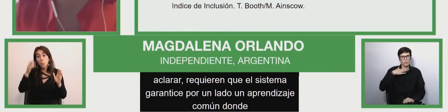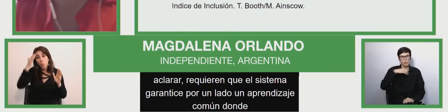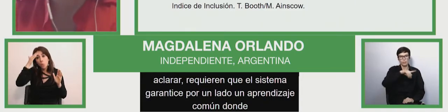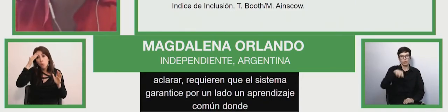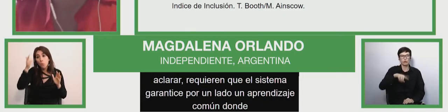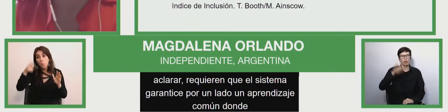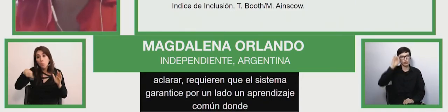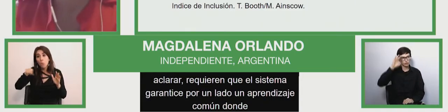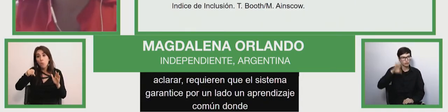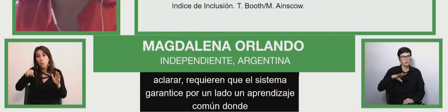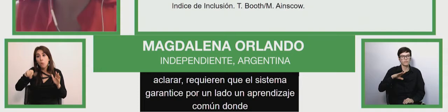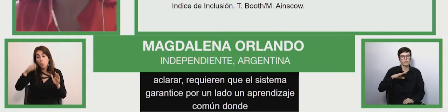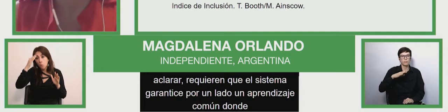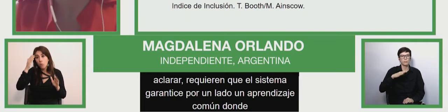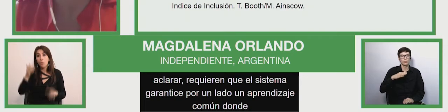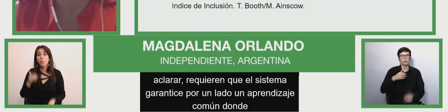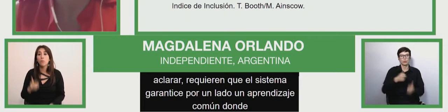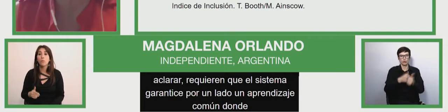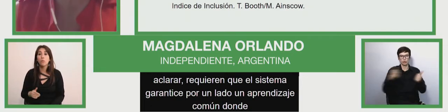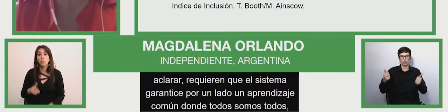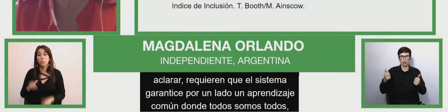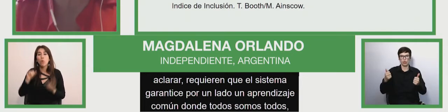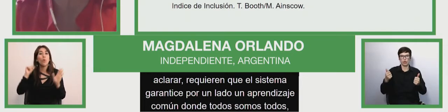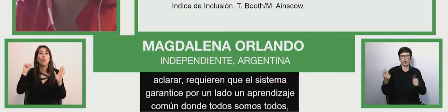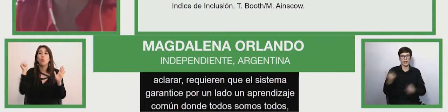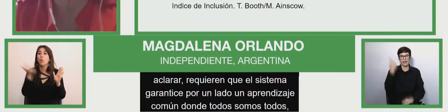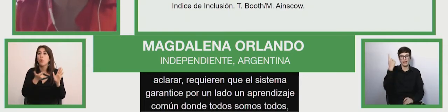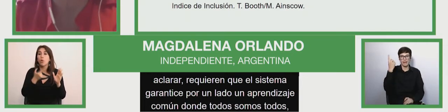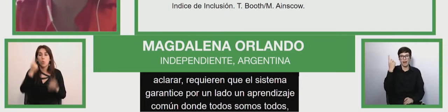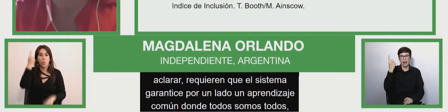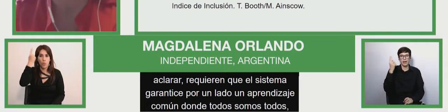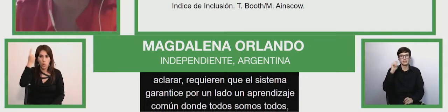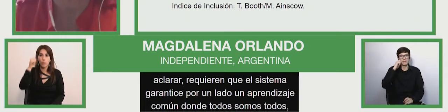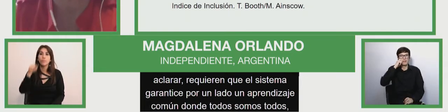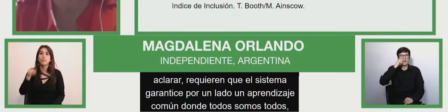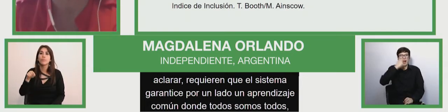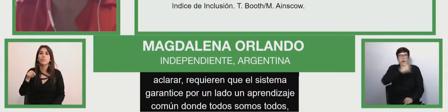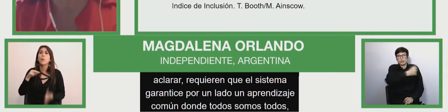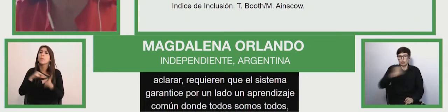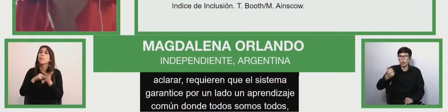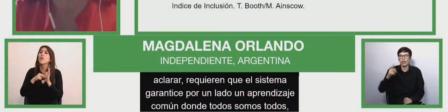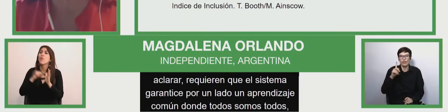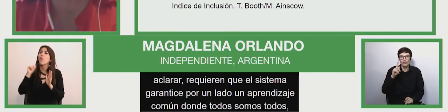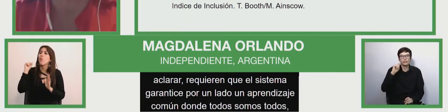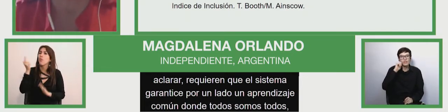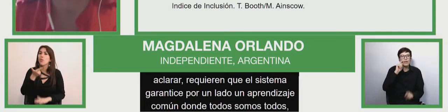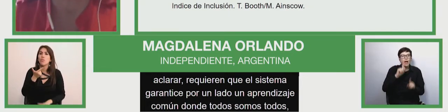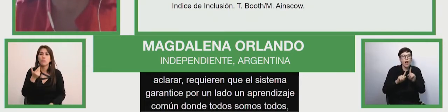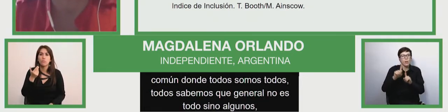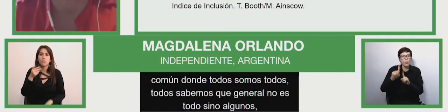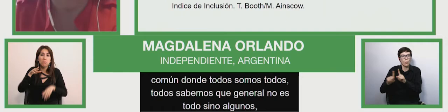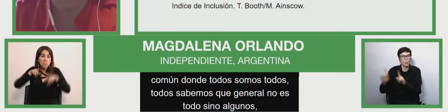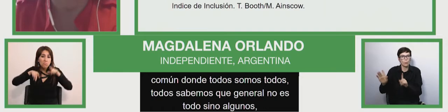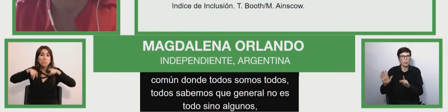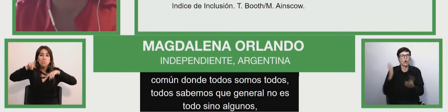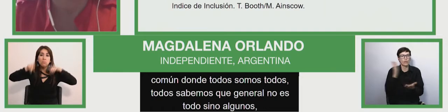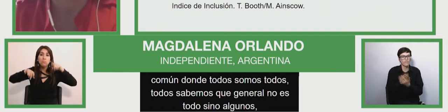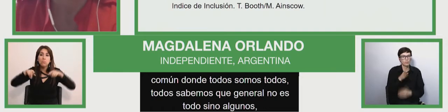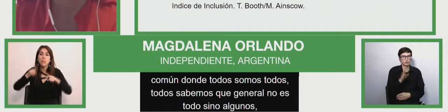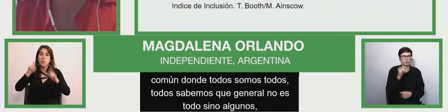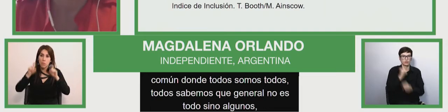que todos en general no es todos, sino algunos, así que necesitamos seguir trabajando en eso,